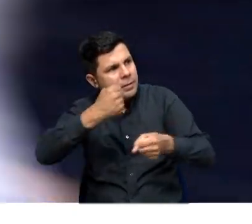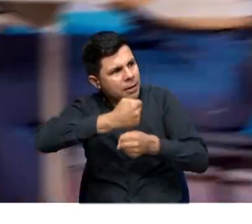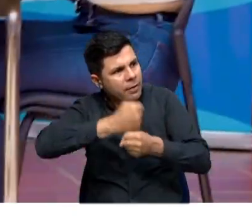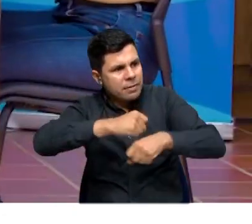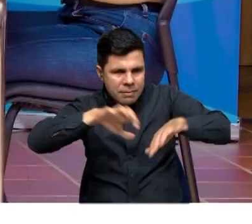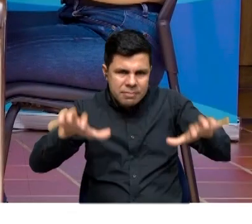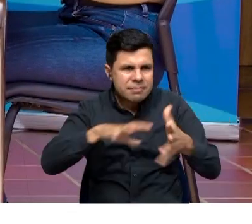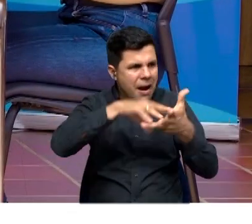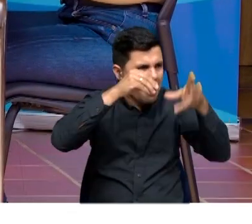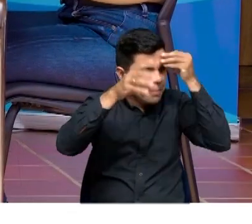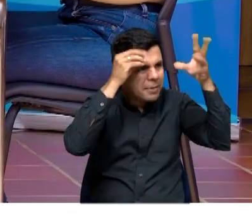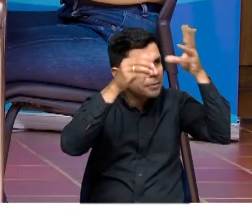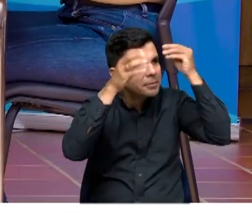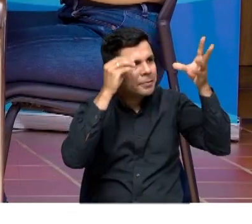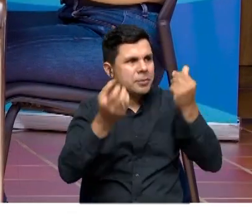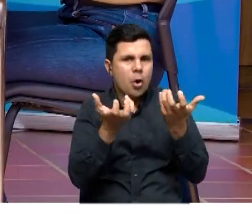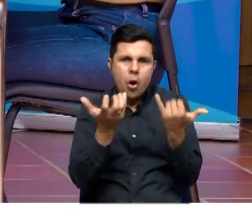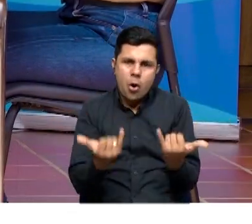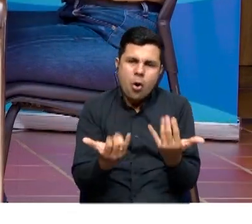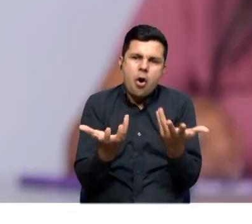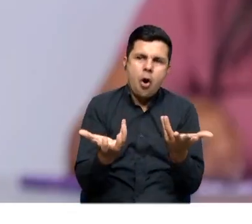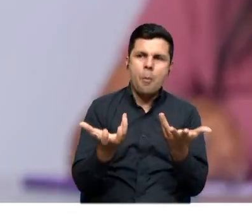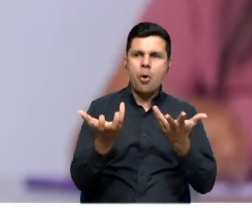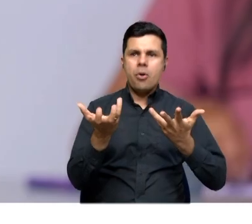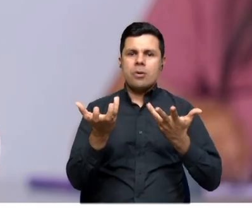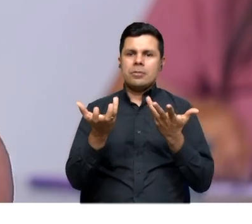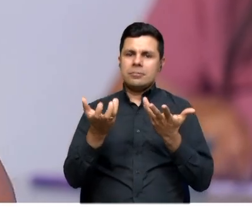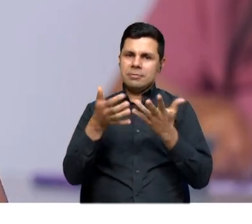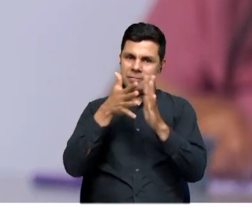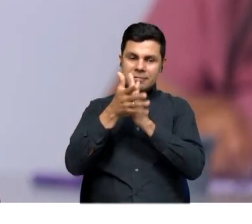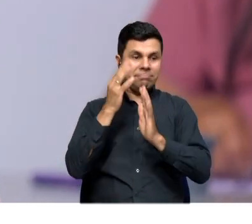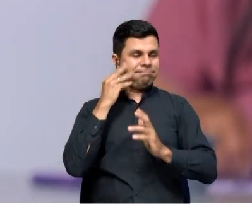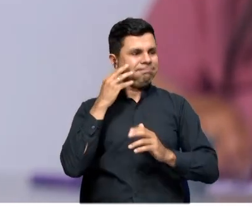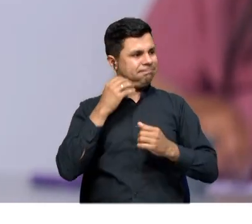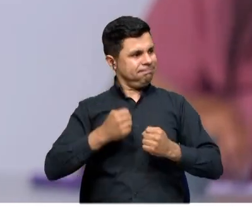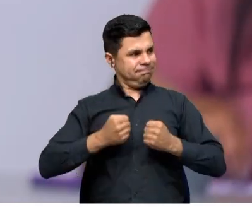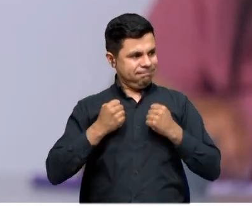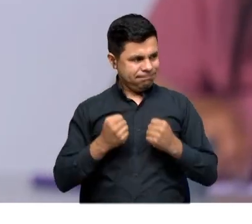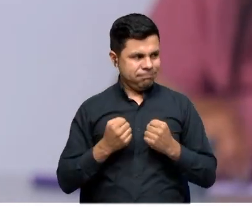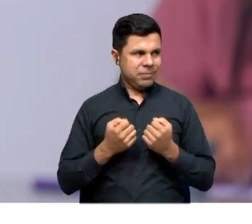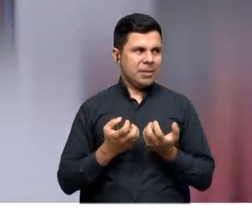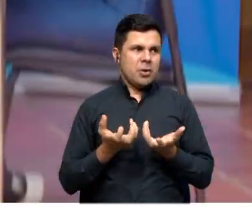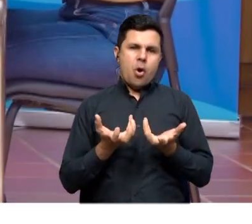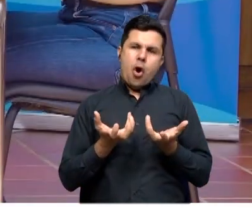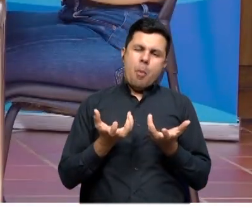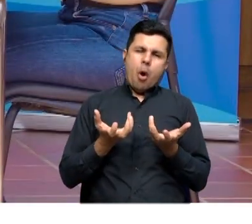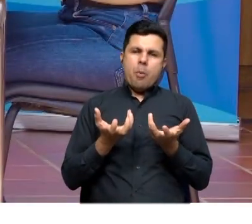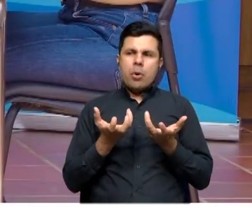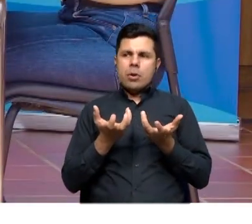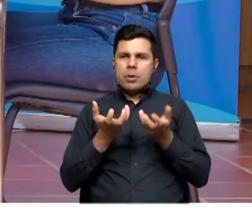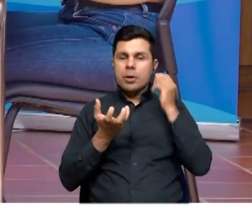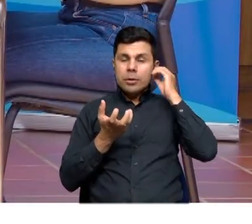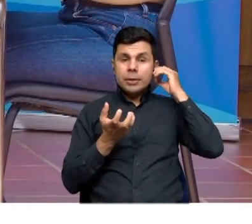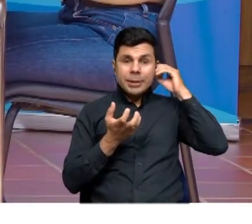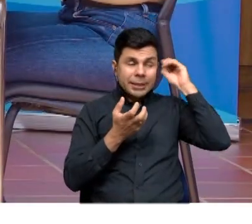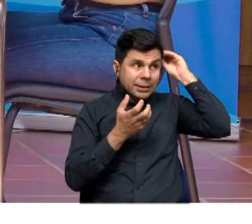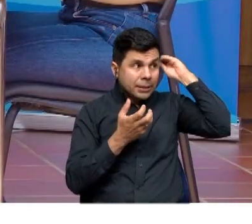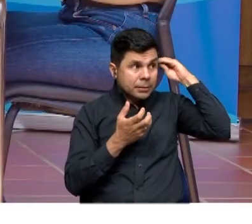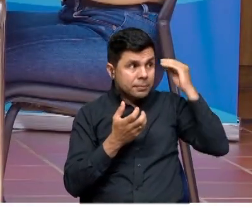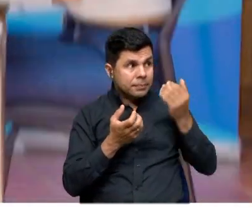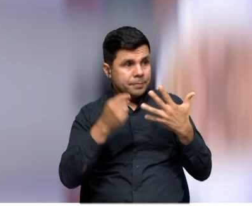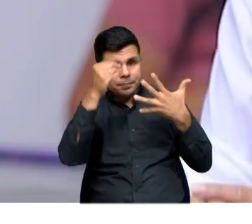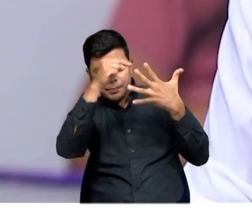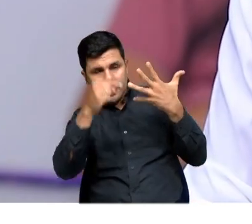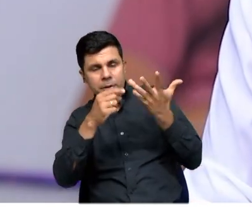en este taller? La verdad ha sido una gran experiencia, una bonita, porque fue la primera vez que participó en este taller. Claudia, ¿qué importancia tiene